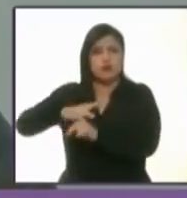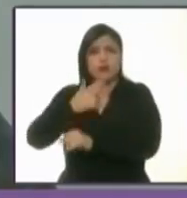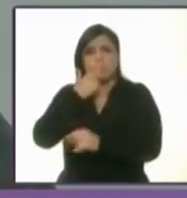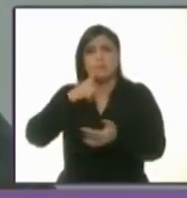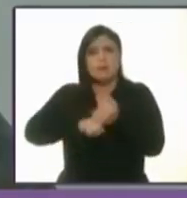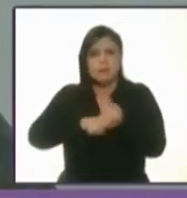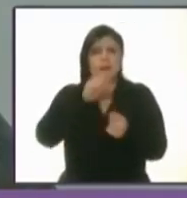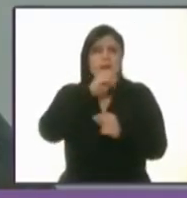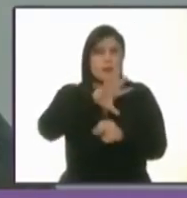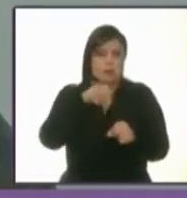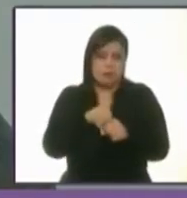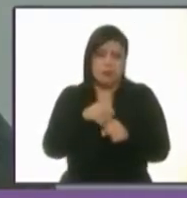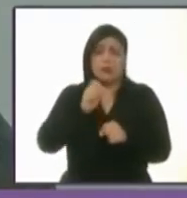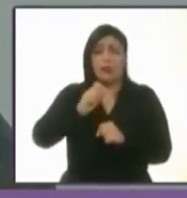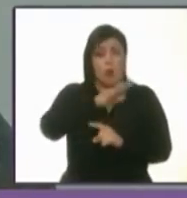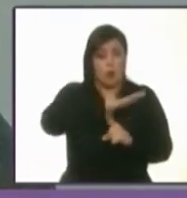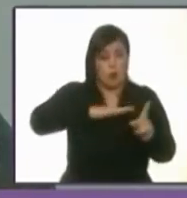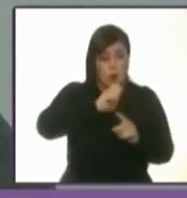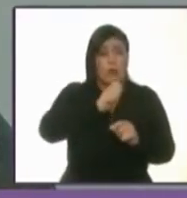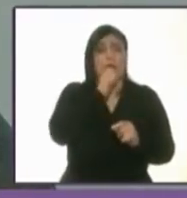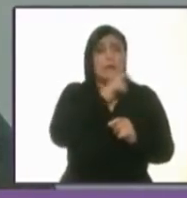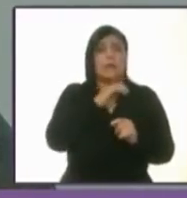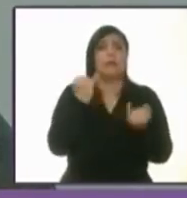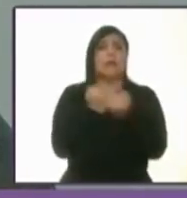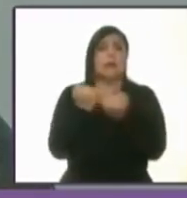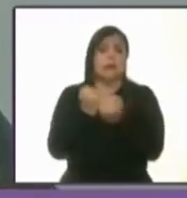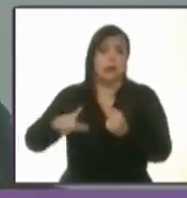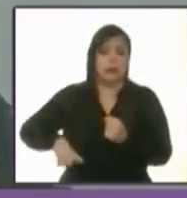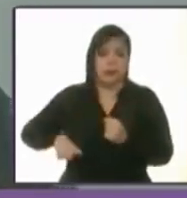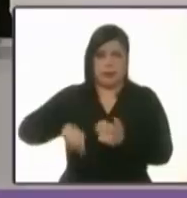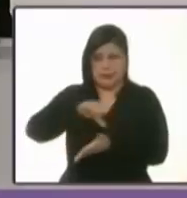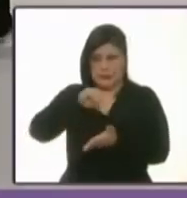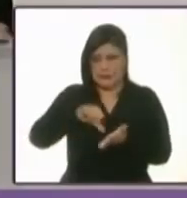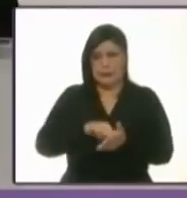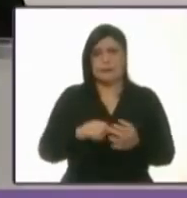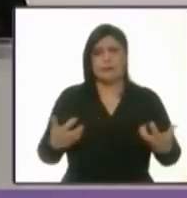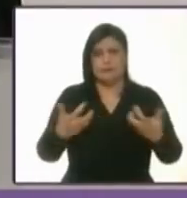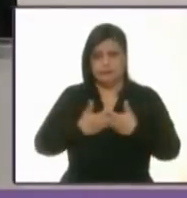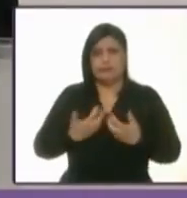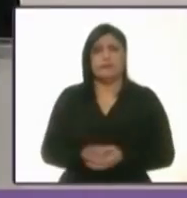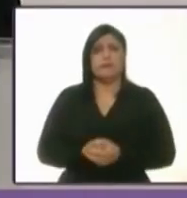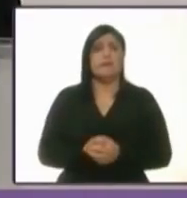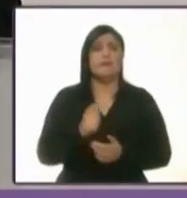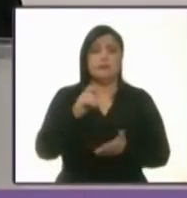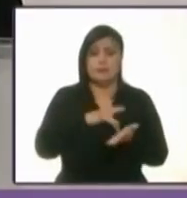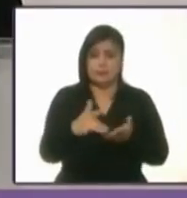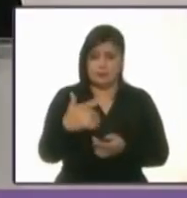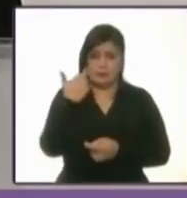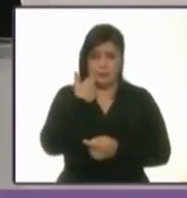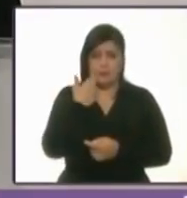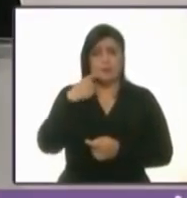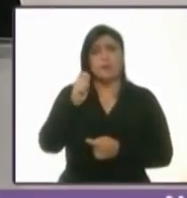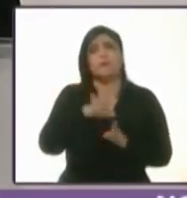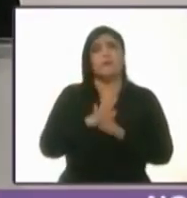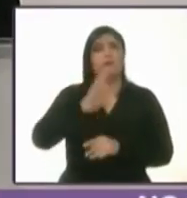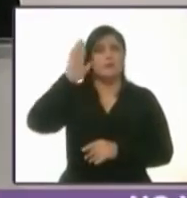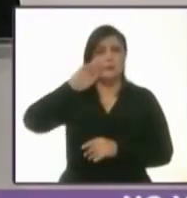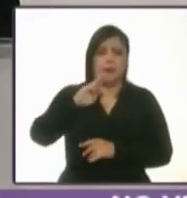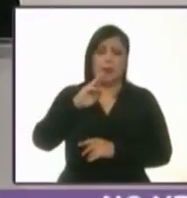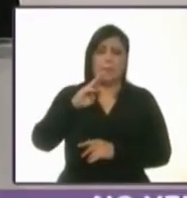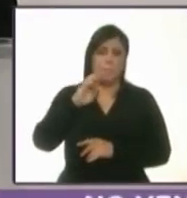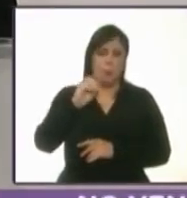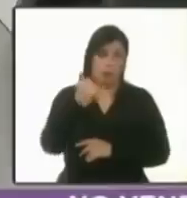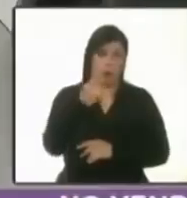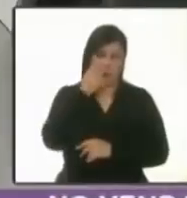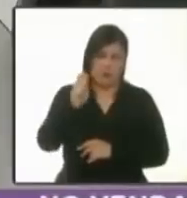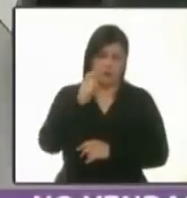entre zona y el gobierno central. Muchísimas gracias, candidato. Marco Rascón pidió el uso de la voz Mariana Boy del